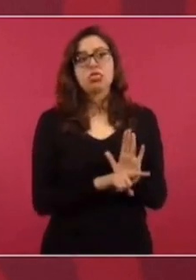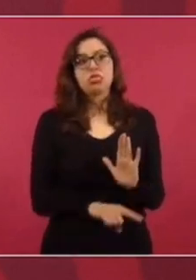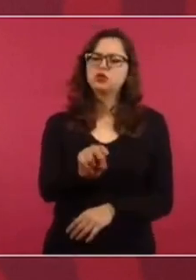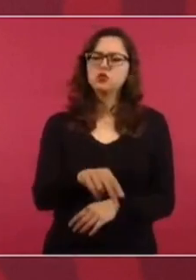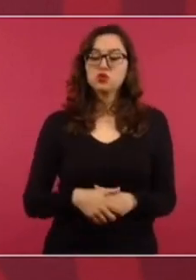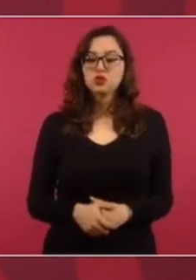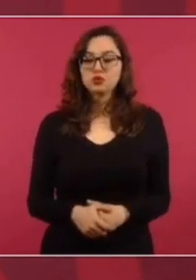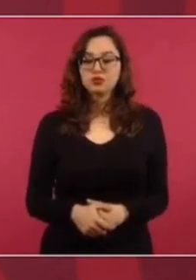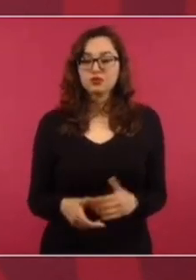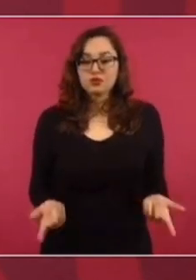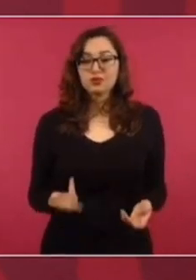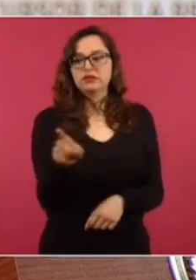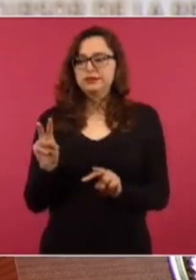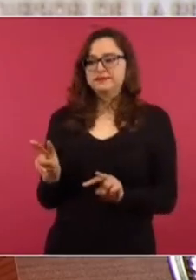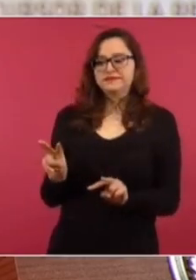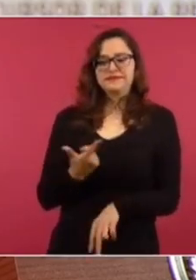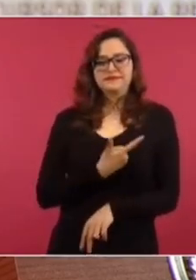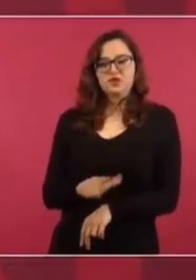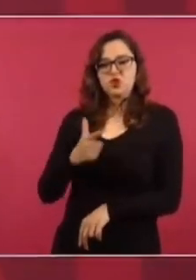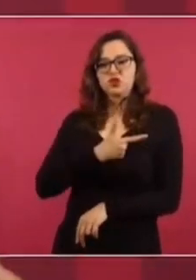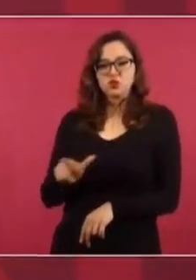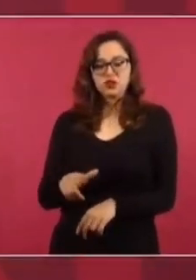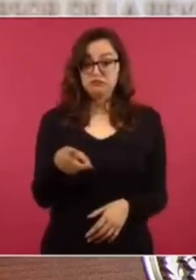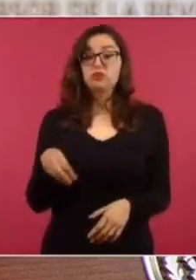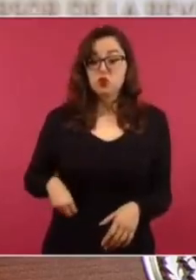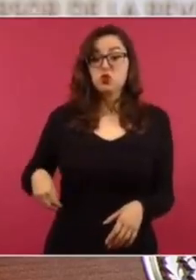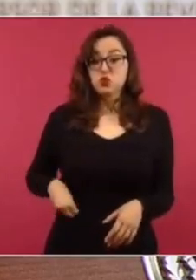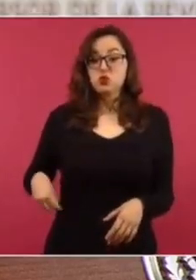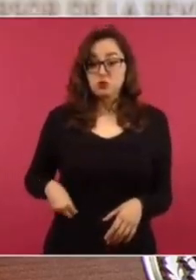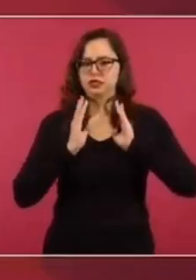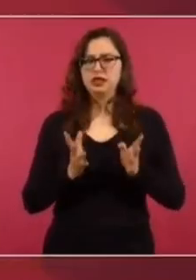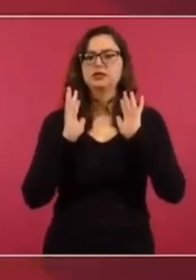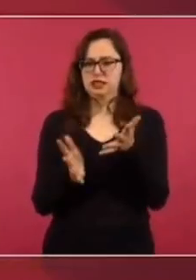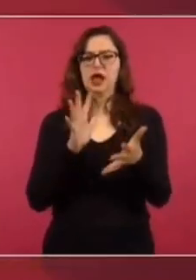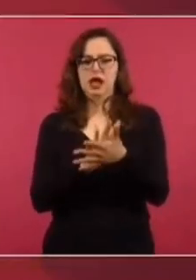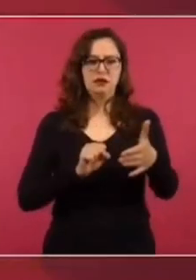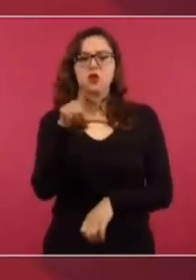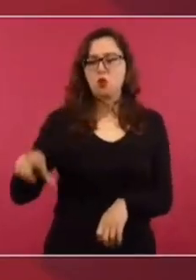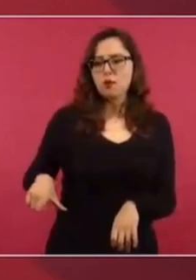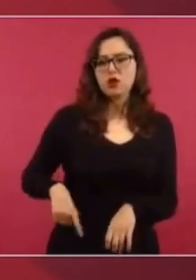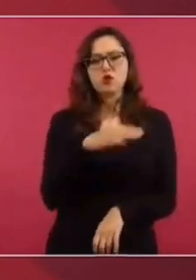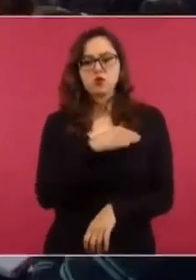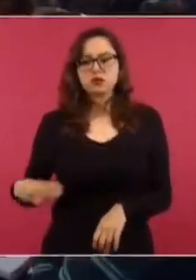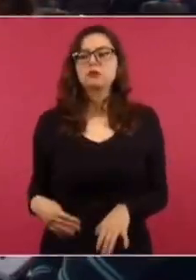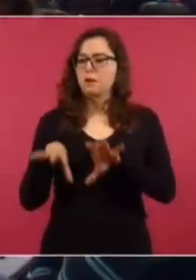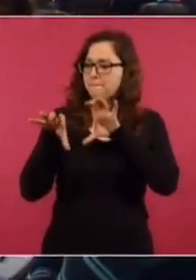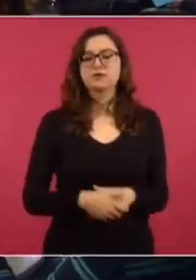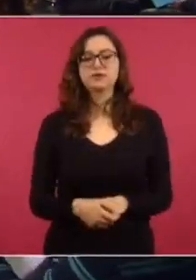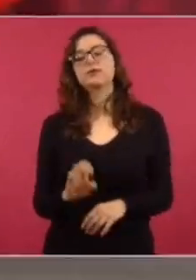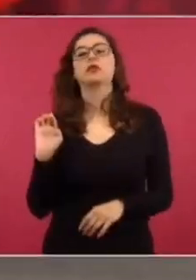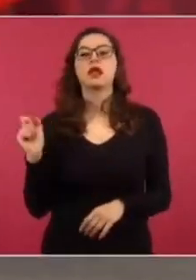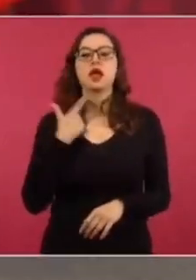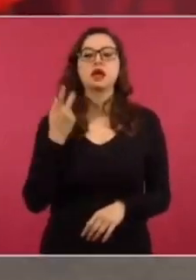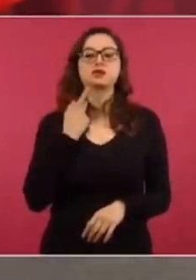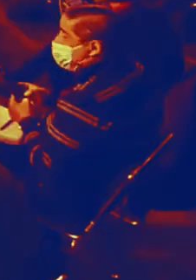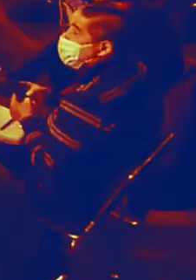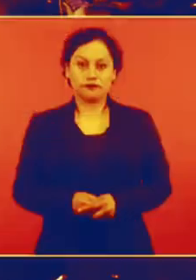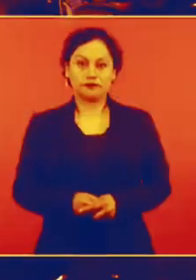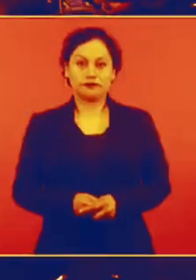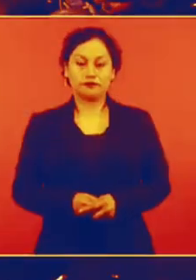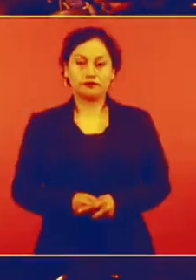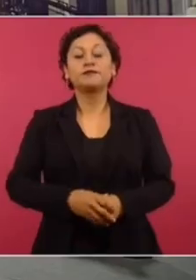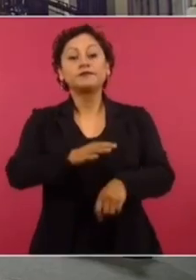les gustó el que se actuara y que ya estén en la cárcel como militares, como autoridades locales, como el ex procurador Murillo Cara,